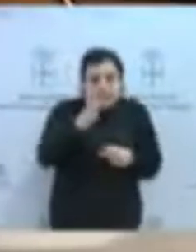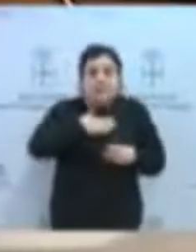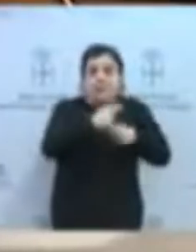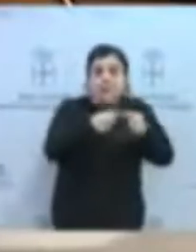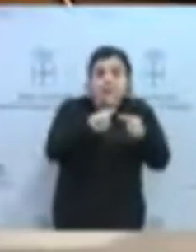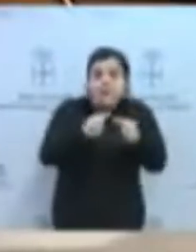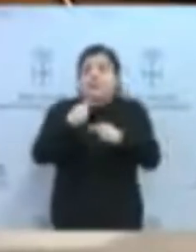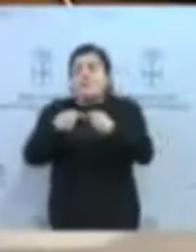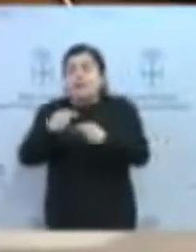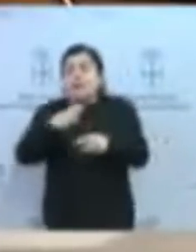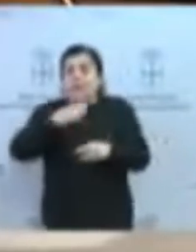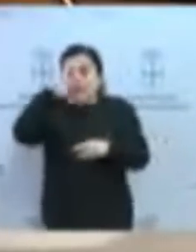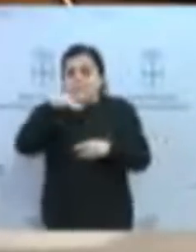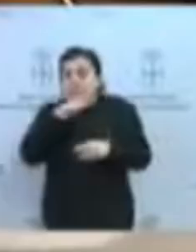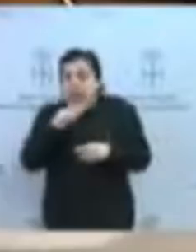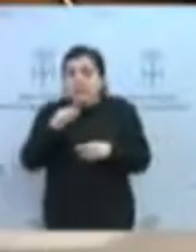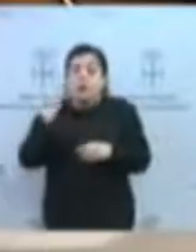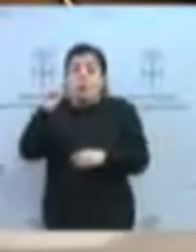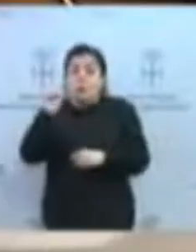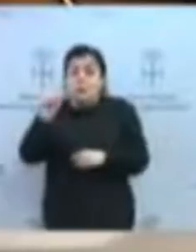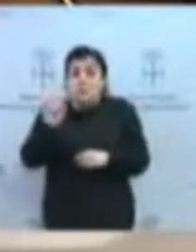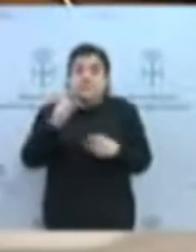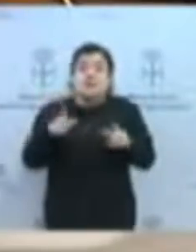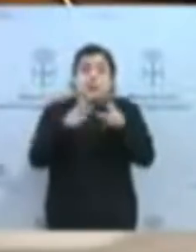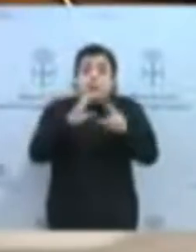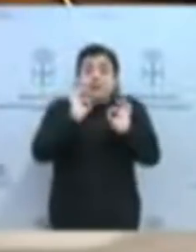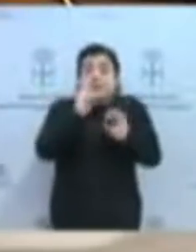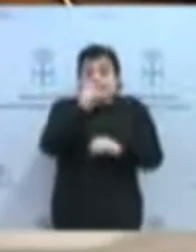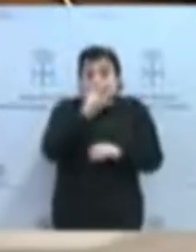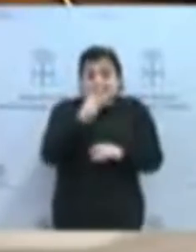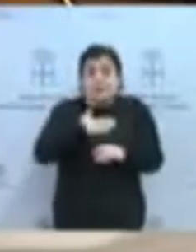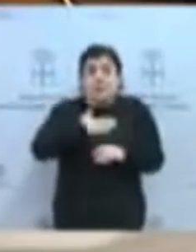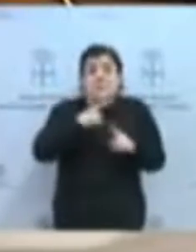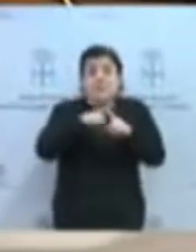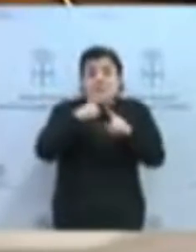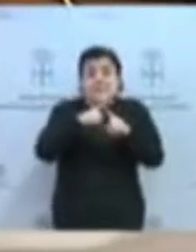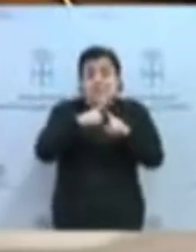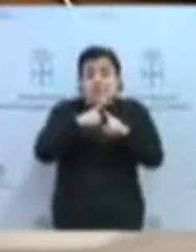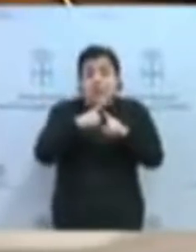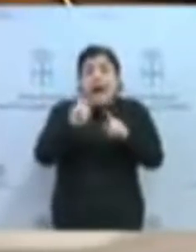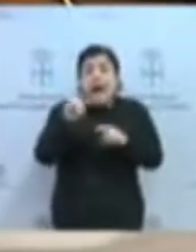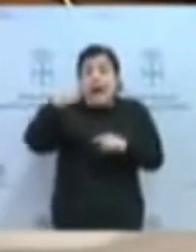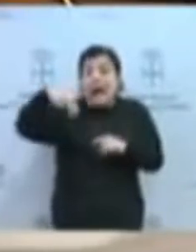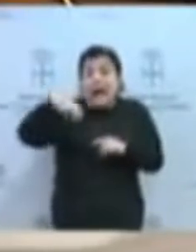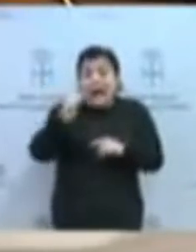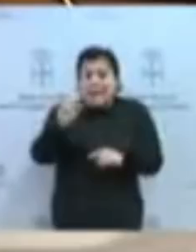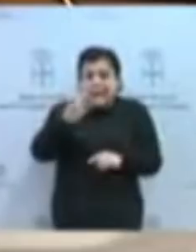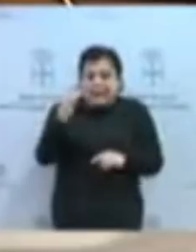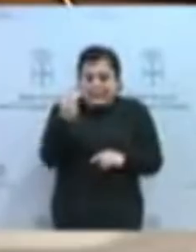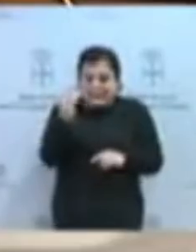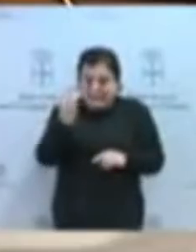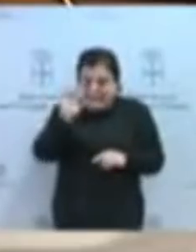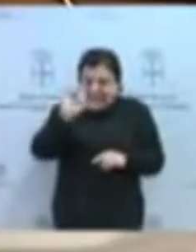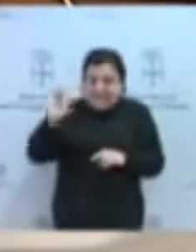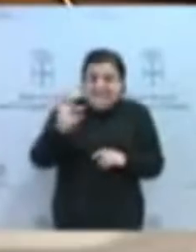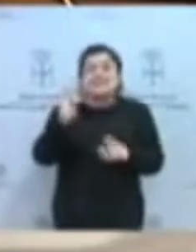y anarquista por mi tío asesinado con 20 años y enterrado y desaparecido durante muchísimos años. Por lo tanto, es más, me